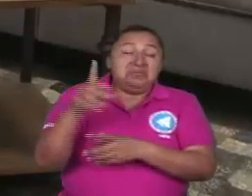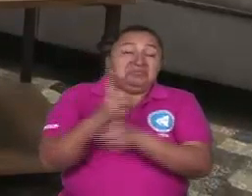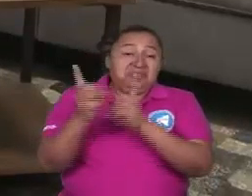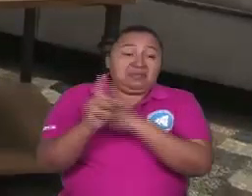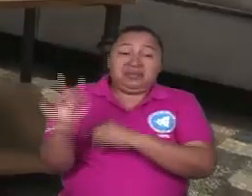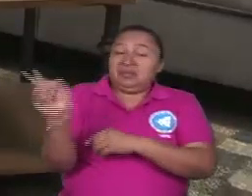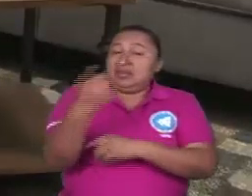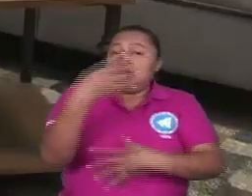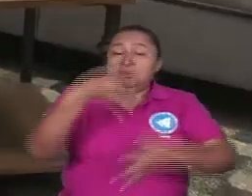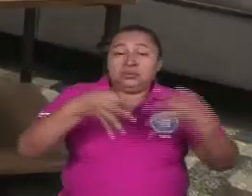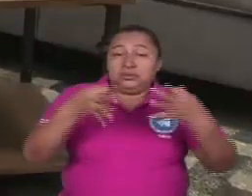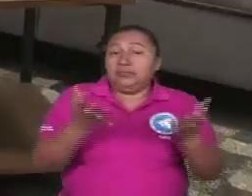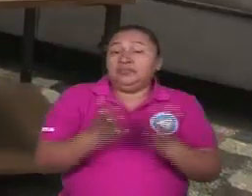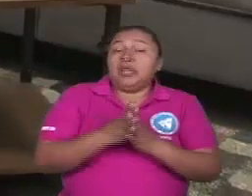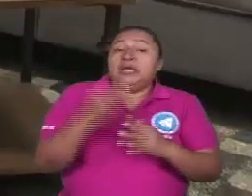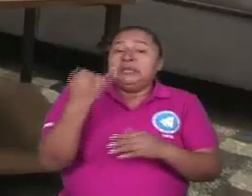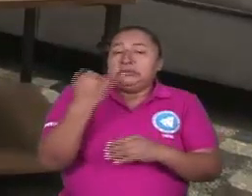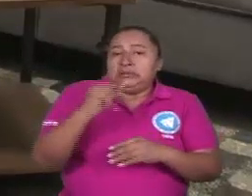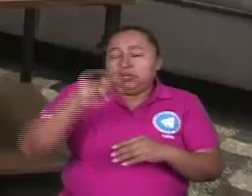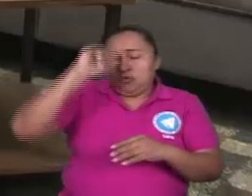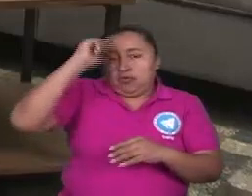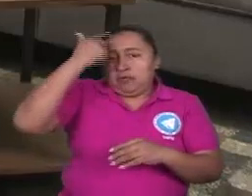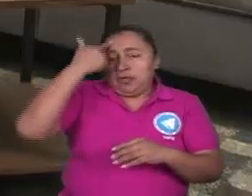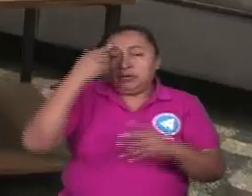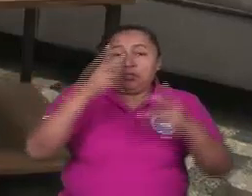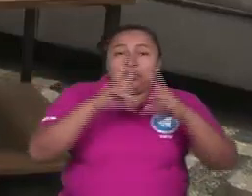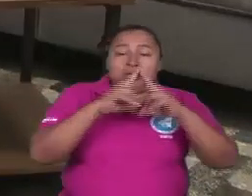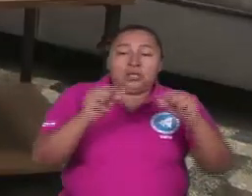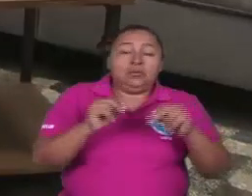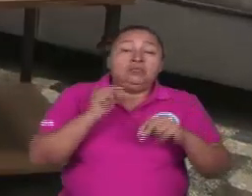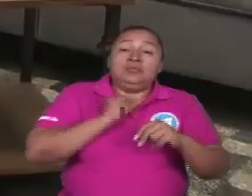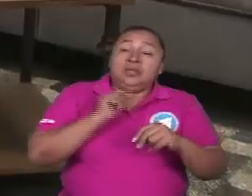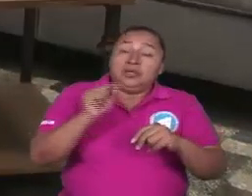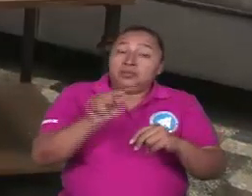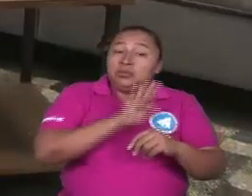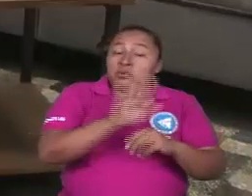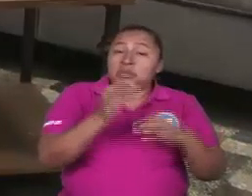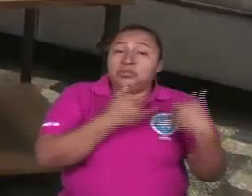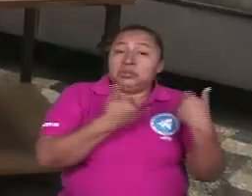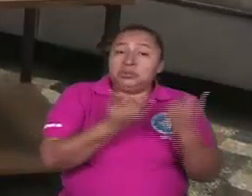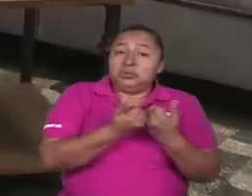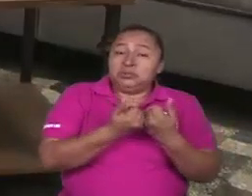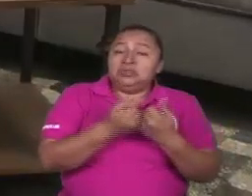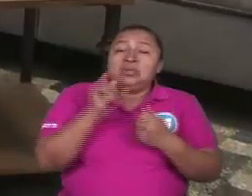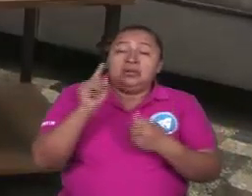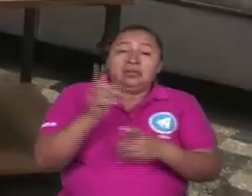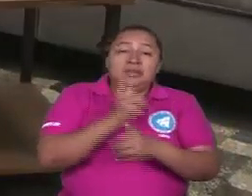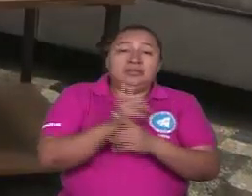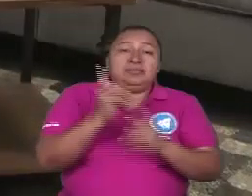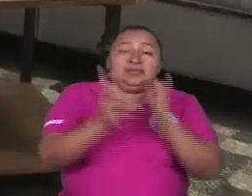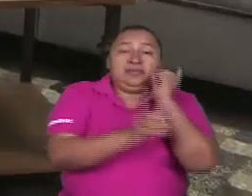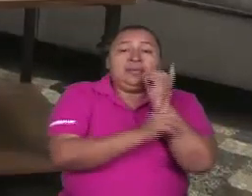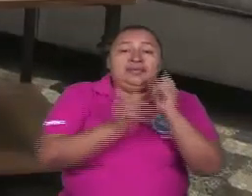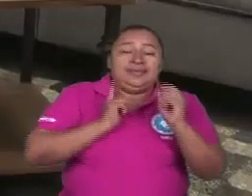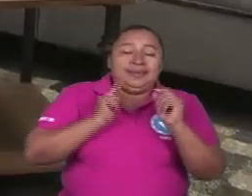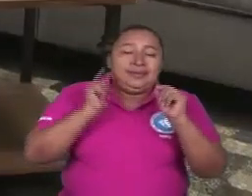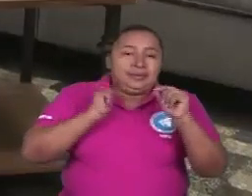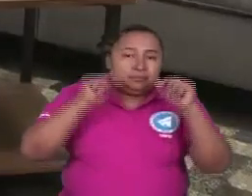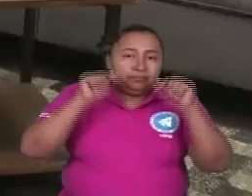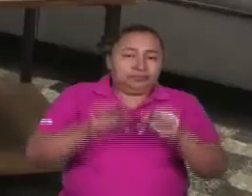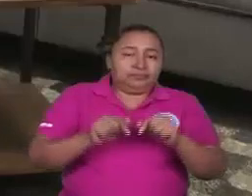Si el gobierno de Nicaragua no puede impartir justicia con sus instituciones, debilita al Estado, el Estado debe tener la capacidad